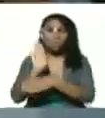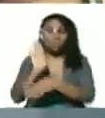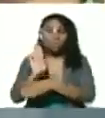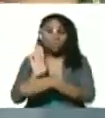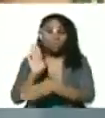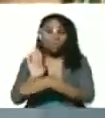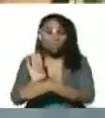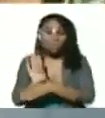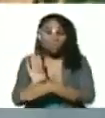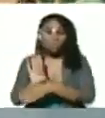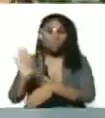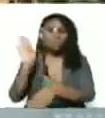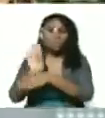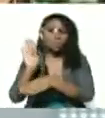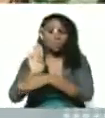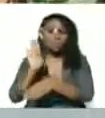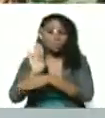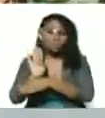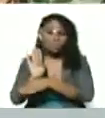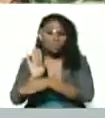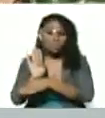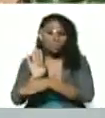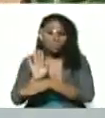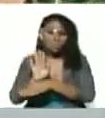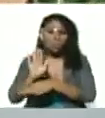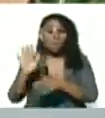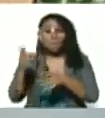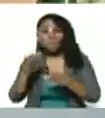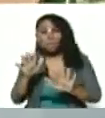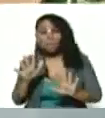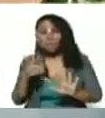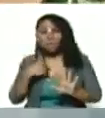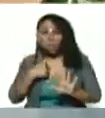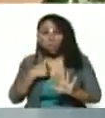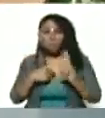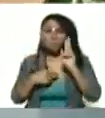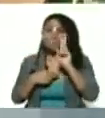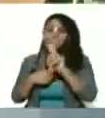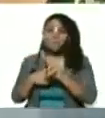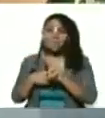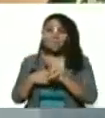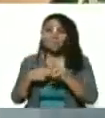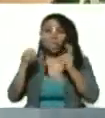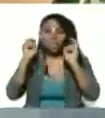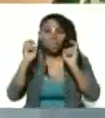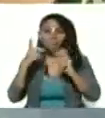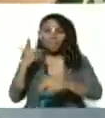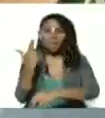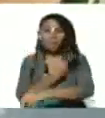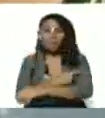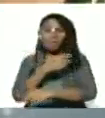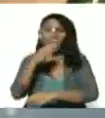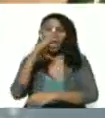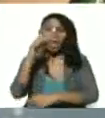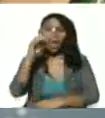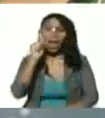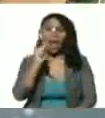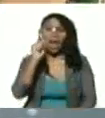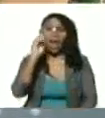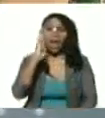lo protegen por lo menos estuve viendo los índices de la vacuna Dallas de Cuba